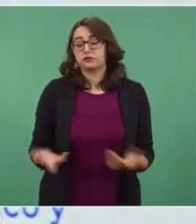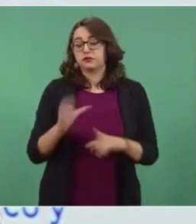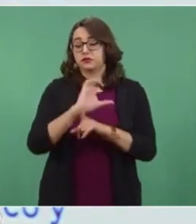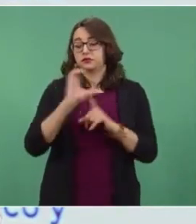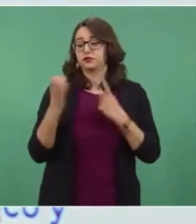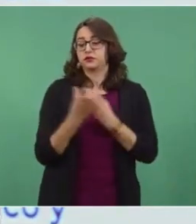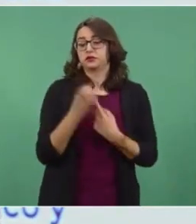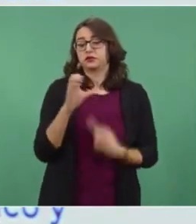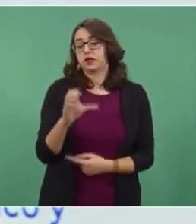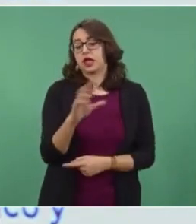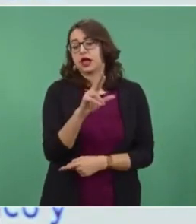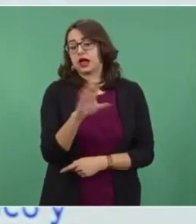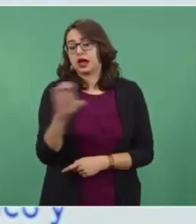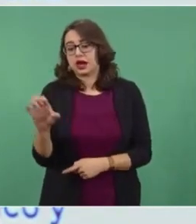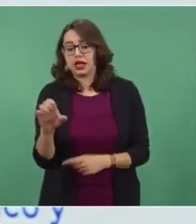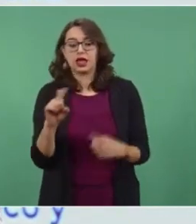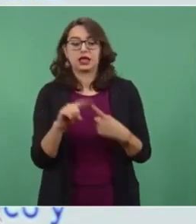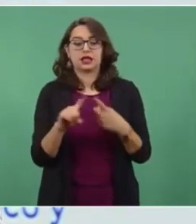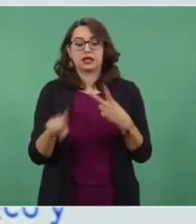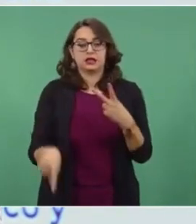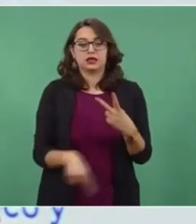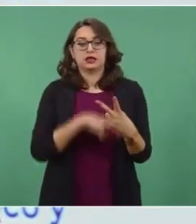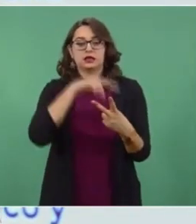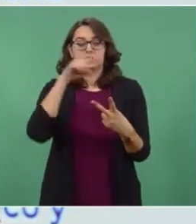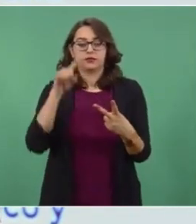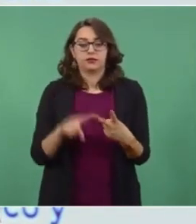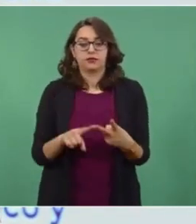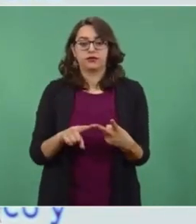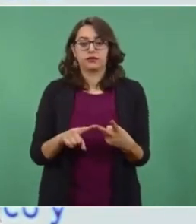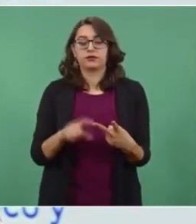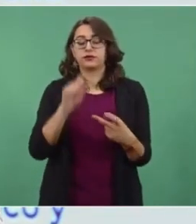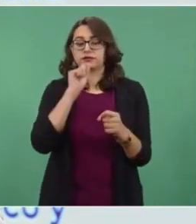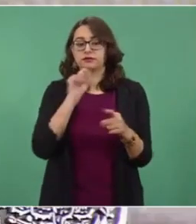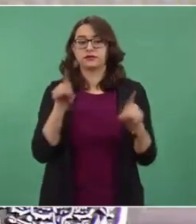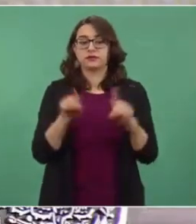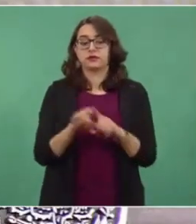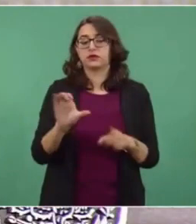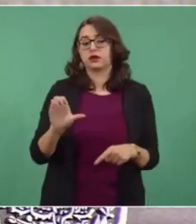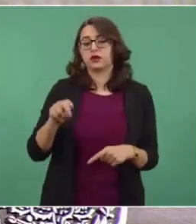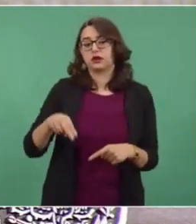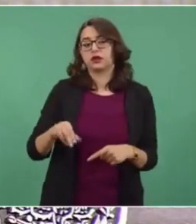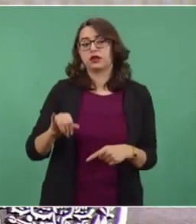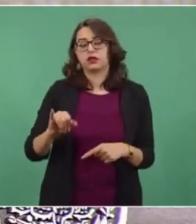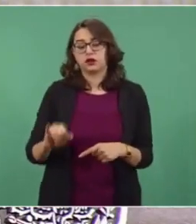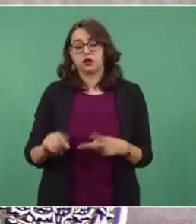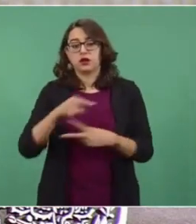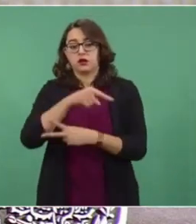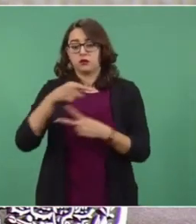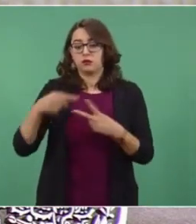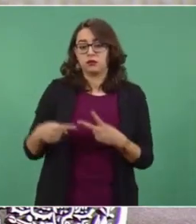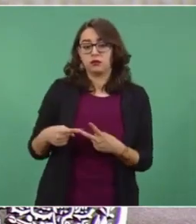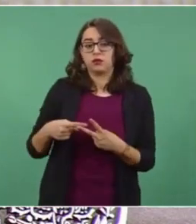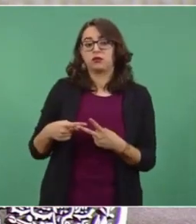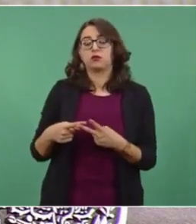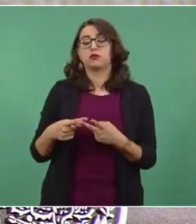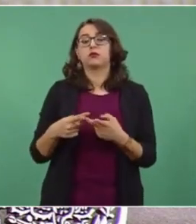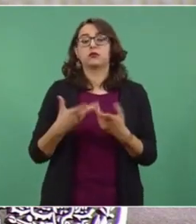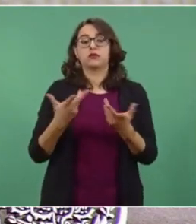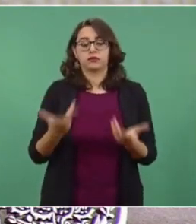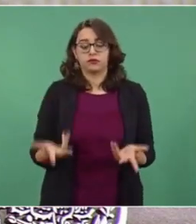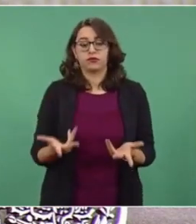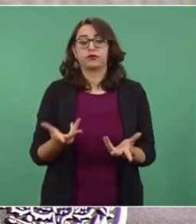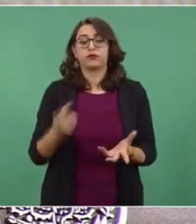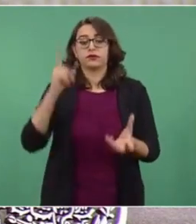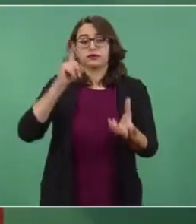Comisión Reguladora de Energía y la Comisión Nacional de Hidrocarburos, pasan a ser parte de la Secretaría de